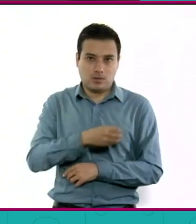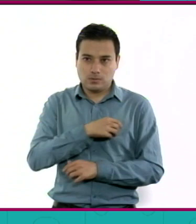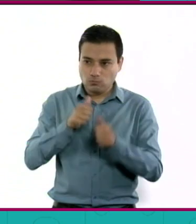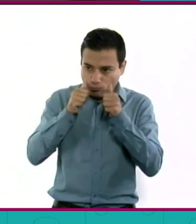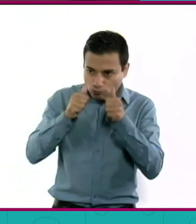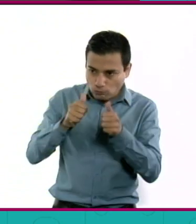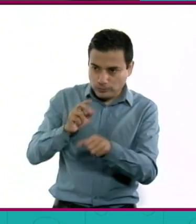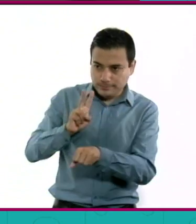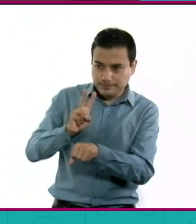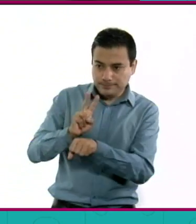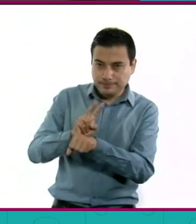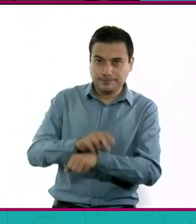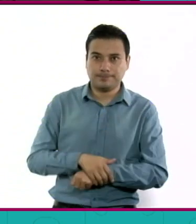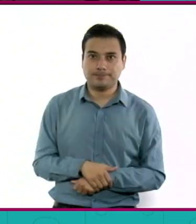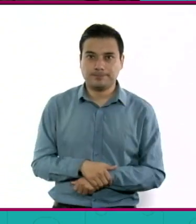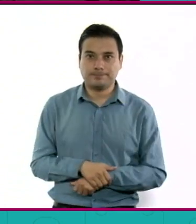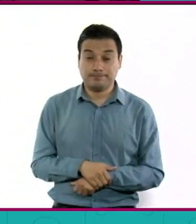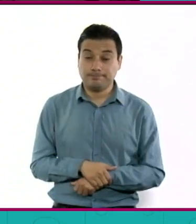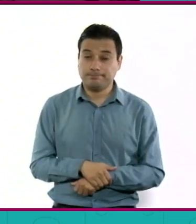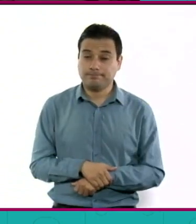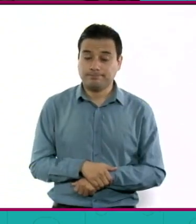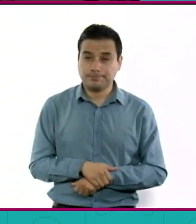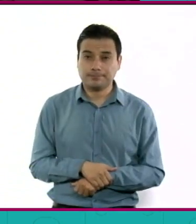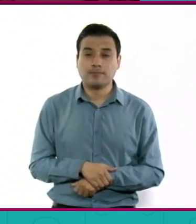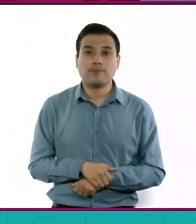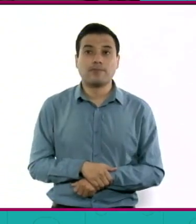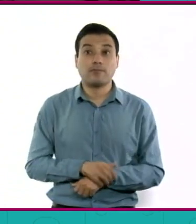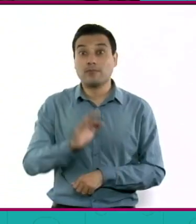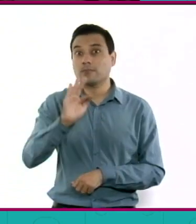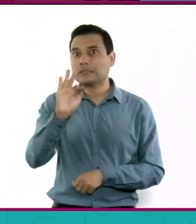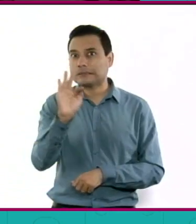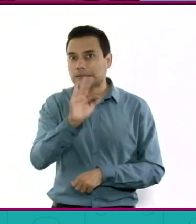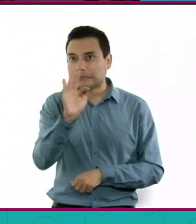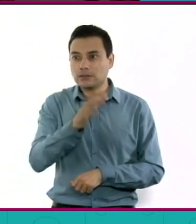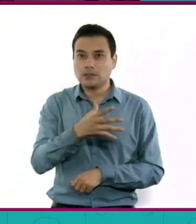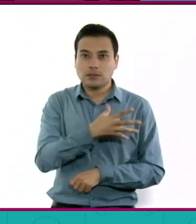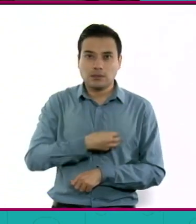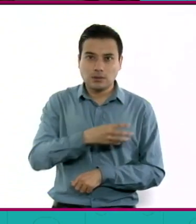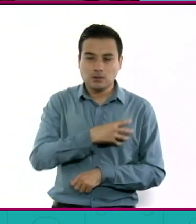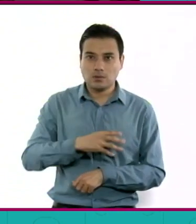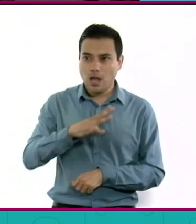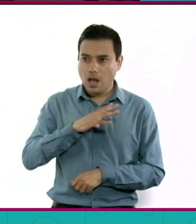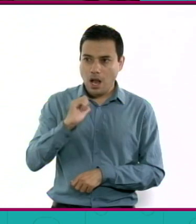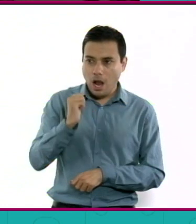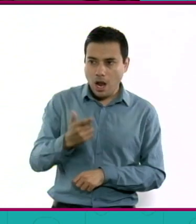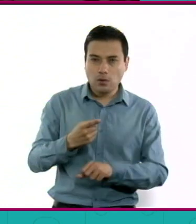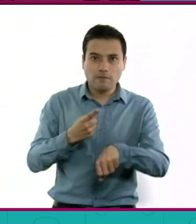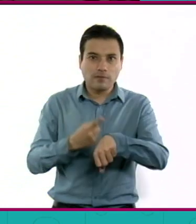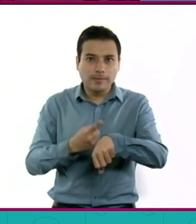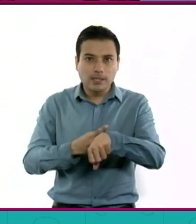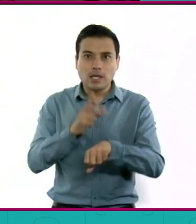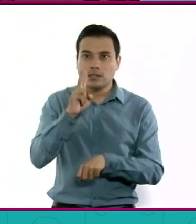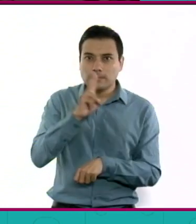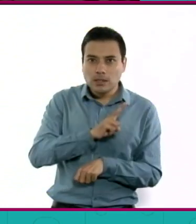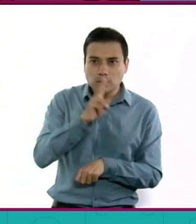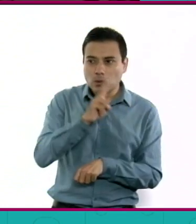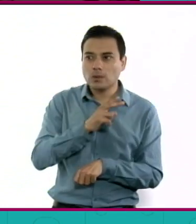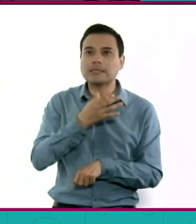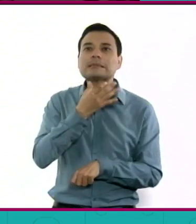pero hoy sí, los datos de algún tipo de infección respiratoria o infecciosa, estar un poco más alerta,